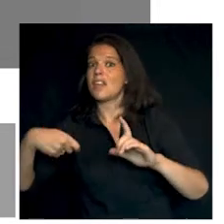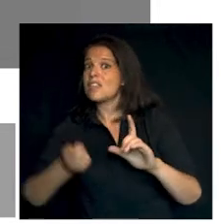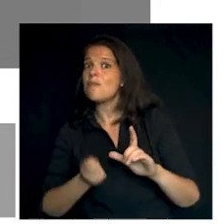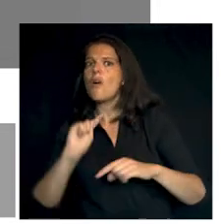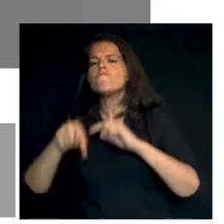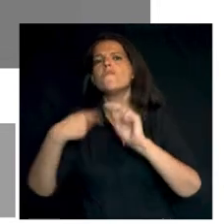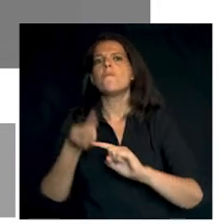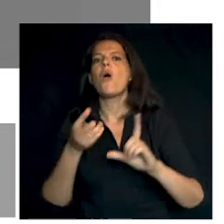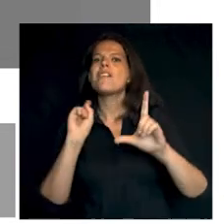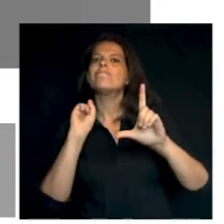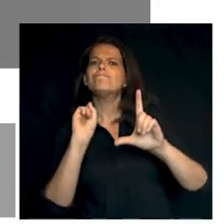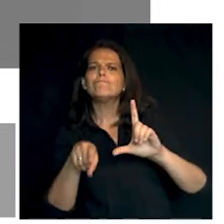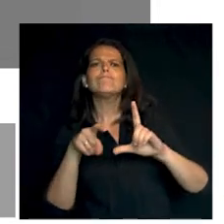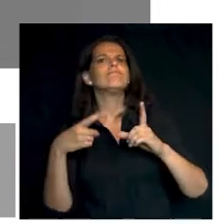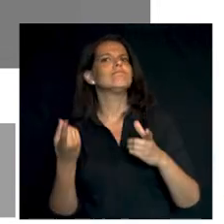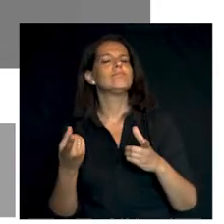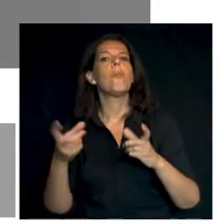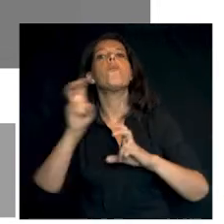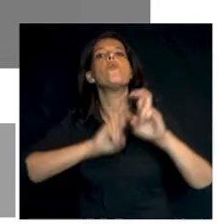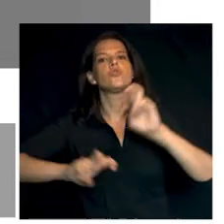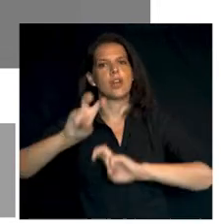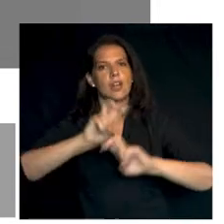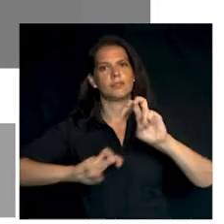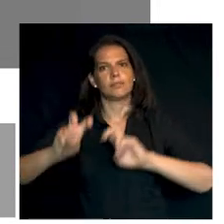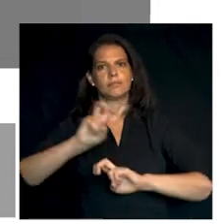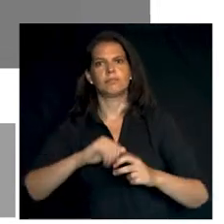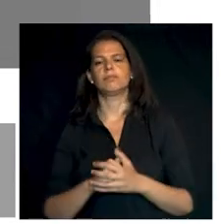y luego haciendo clic en Buscar.